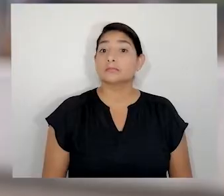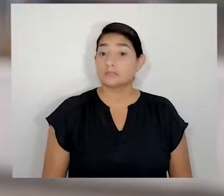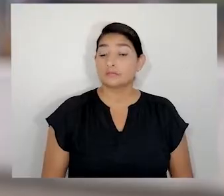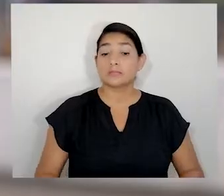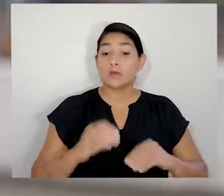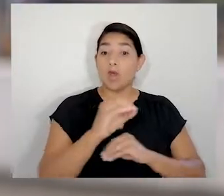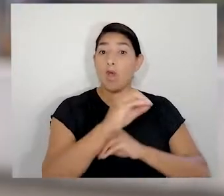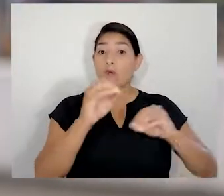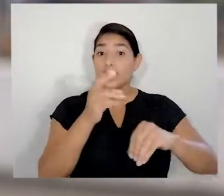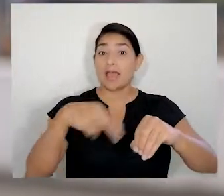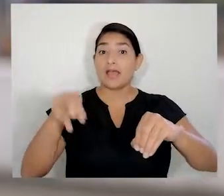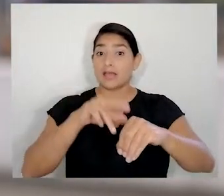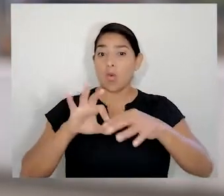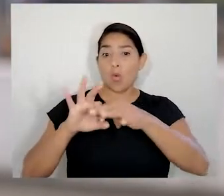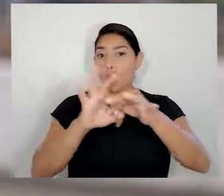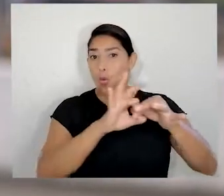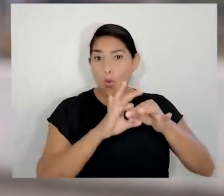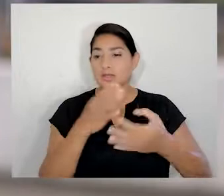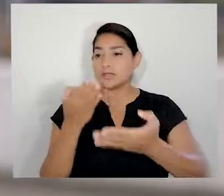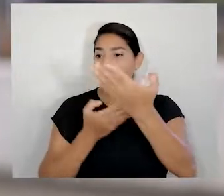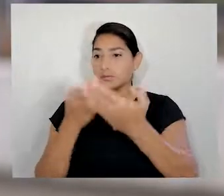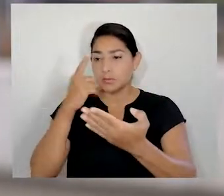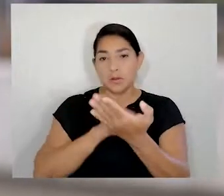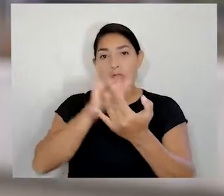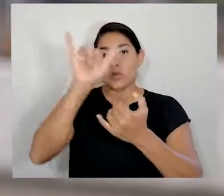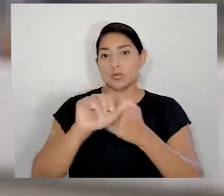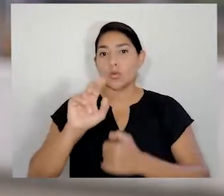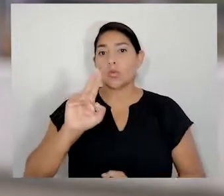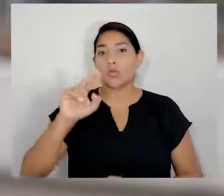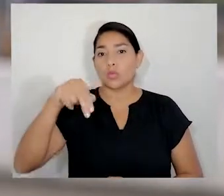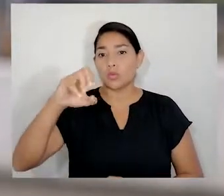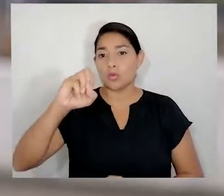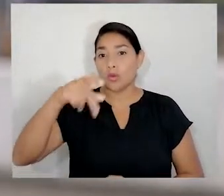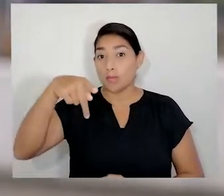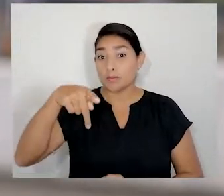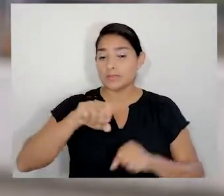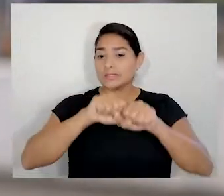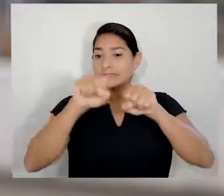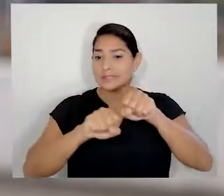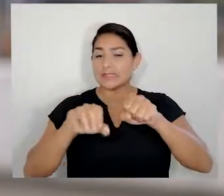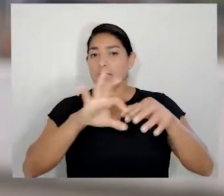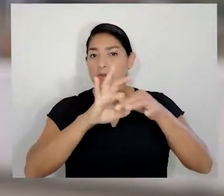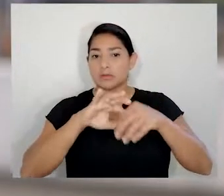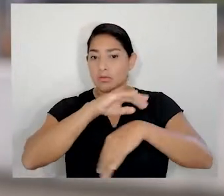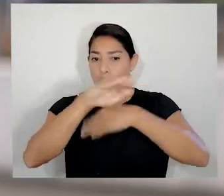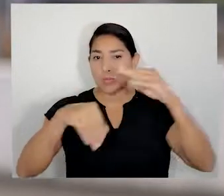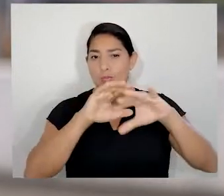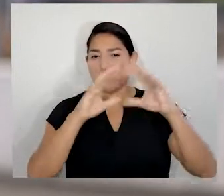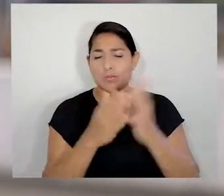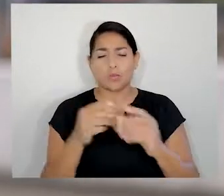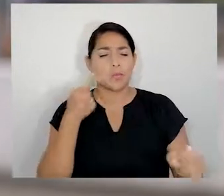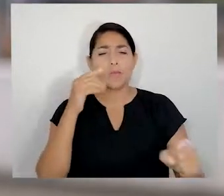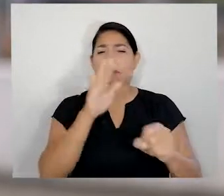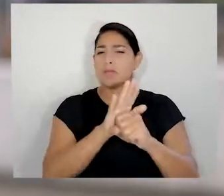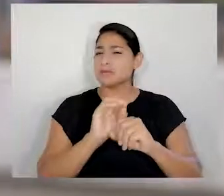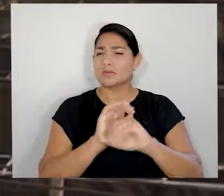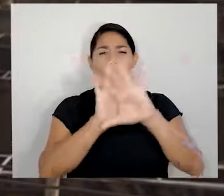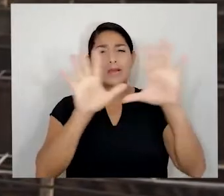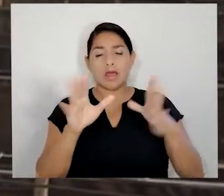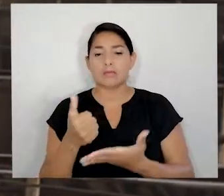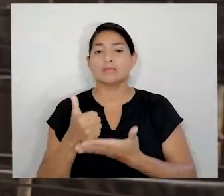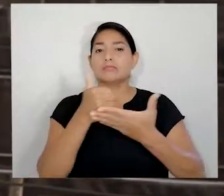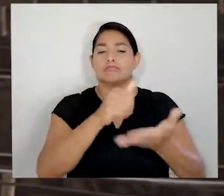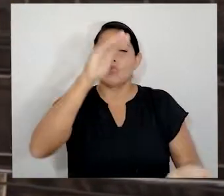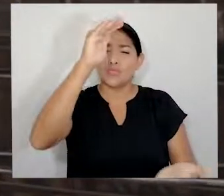La Oficina de las Naciones Unidas de Servicios para Proyectos, UNOPS, como parte del Sistema de Naciones Unidas, tiene el compromiso claro de